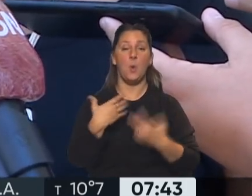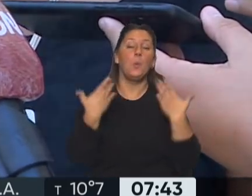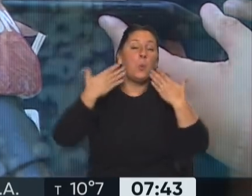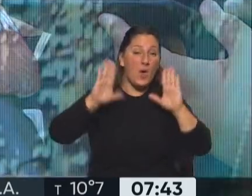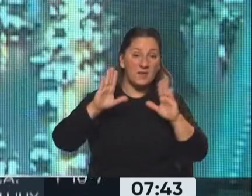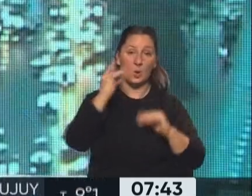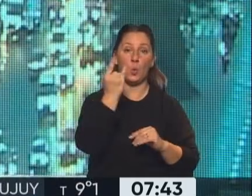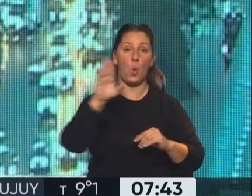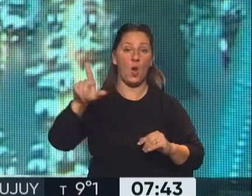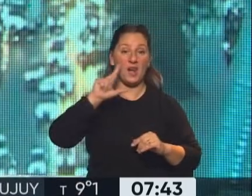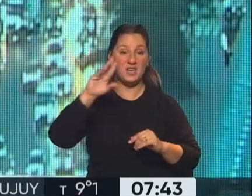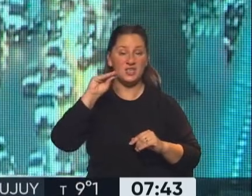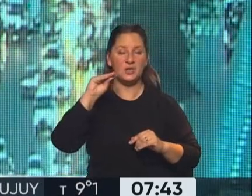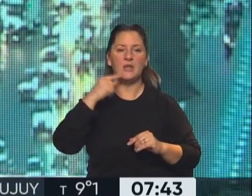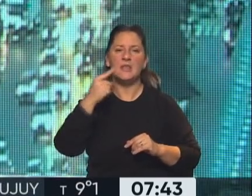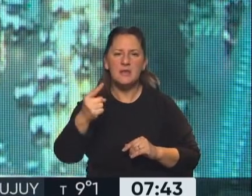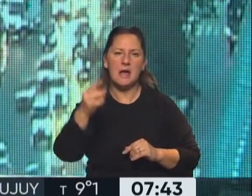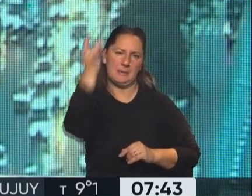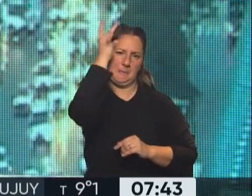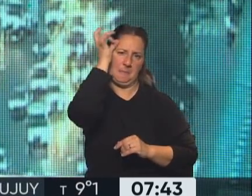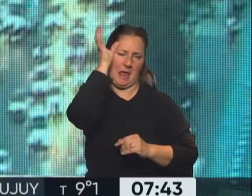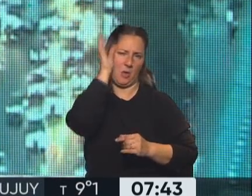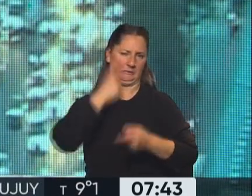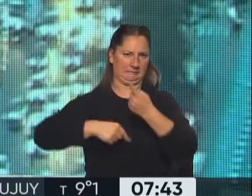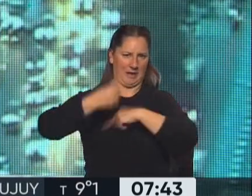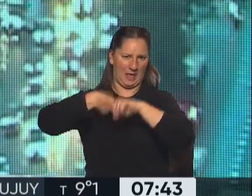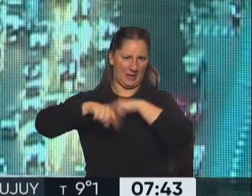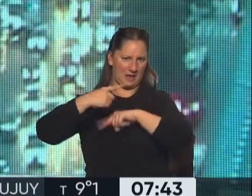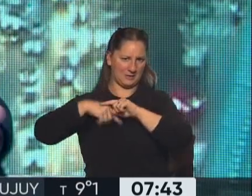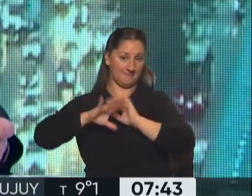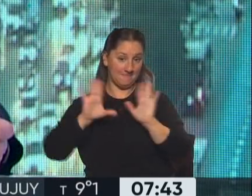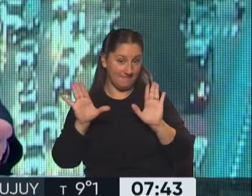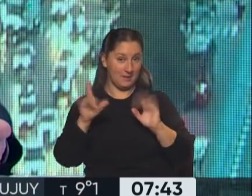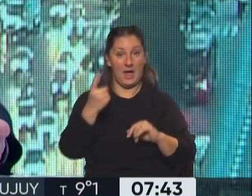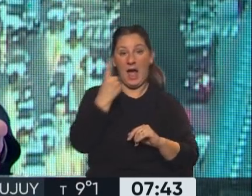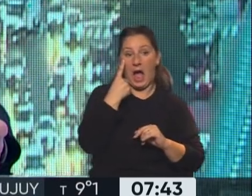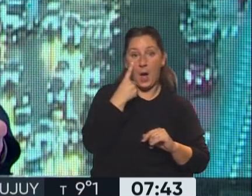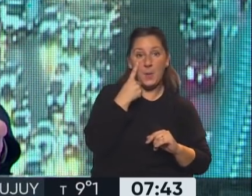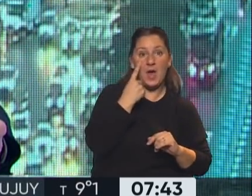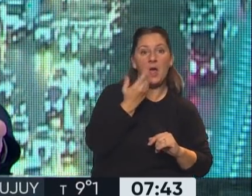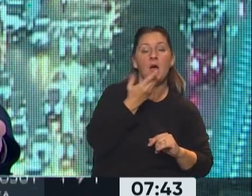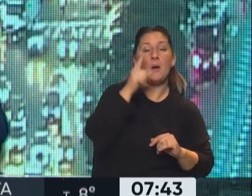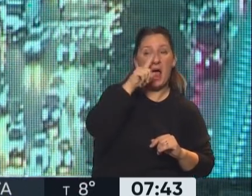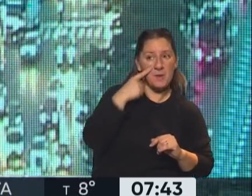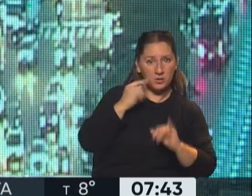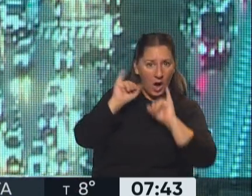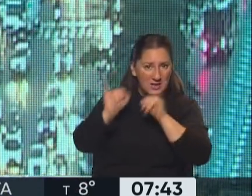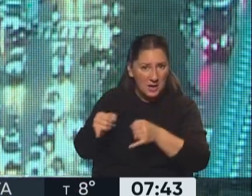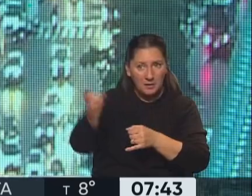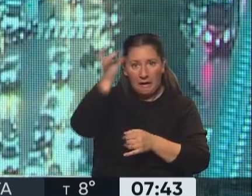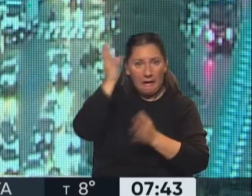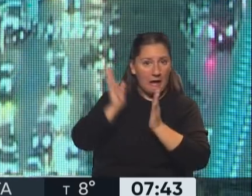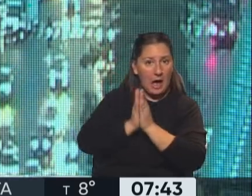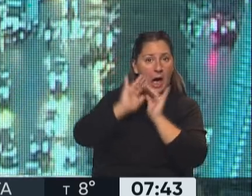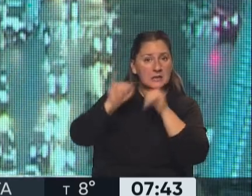Patricia Bullrich se retracte de lo que dijo, en tal caso hay que ver si el presidente acepta la disculpa, que